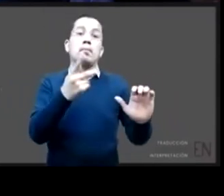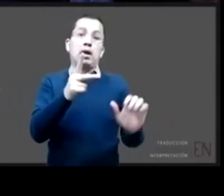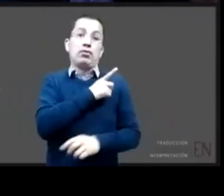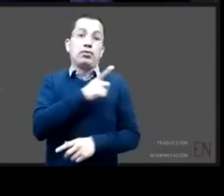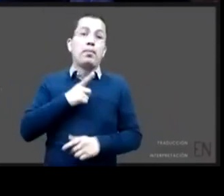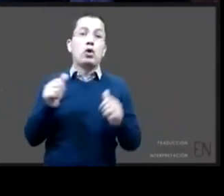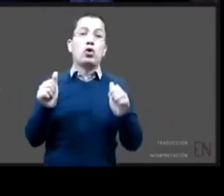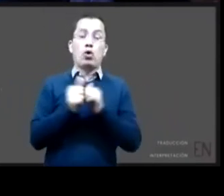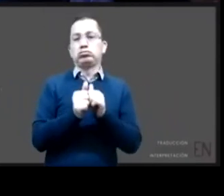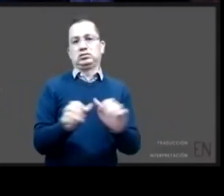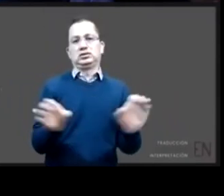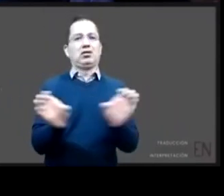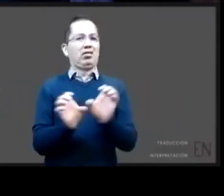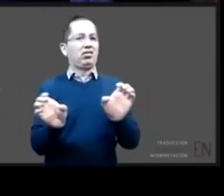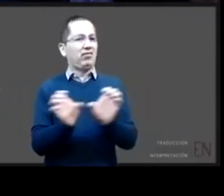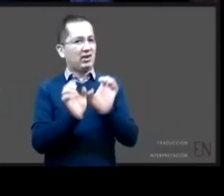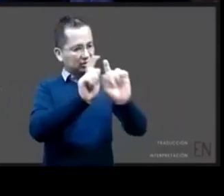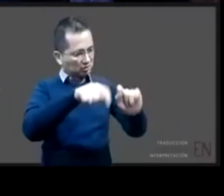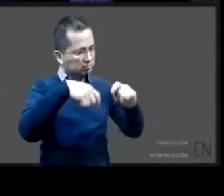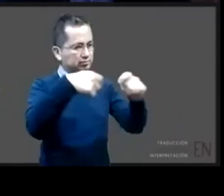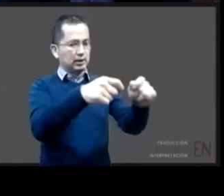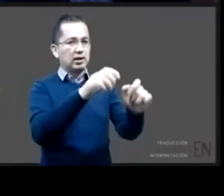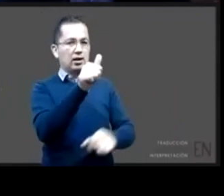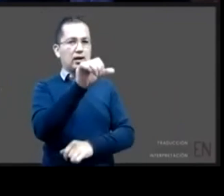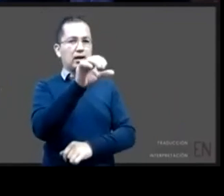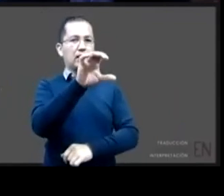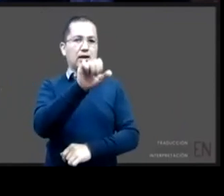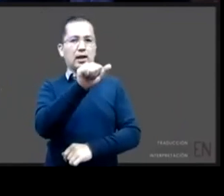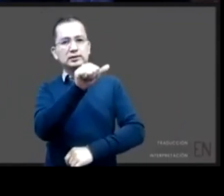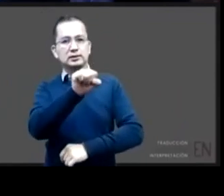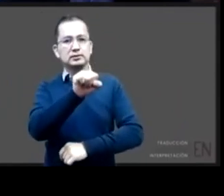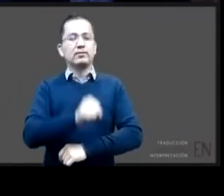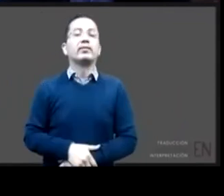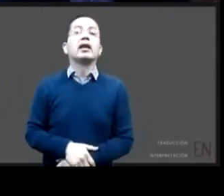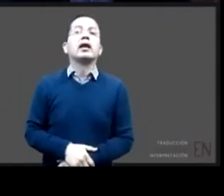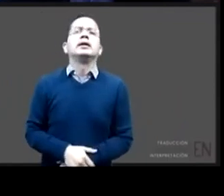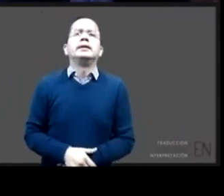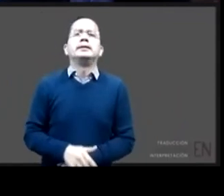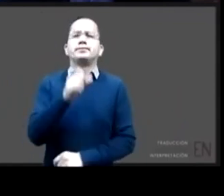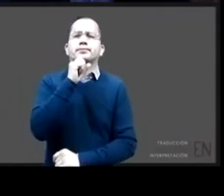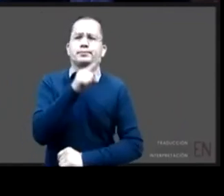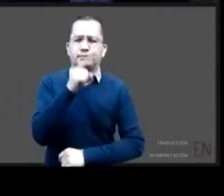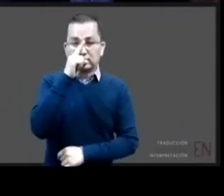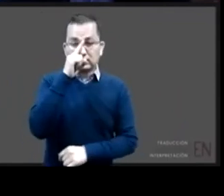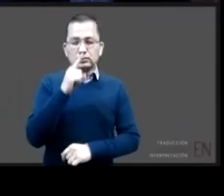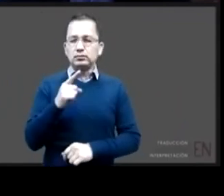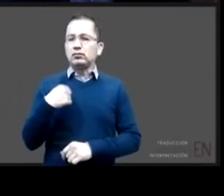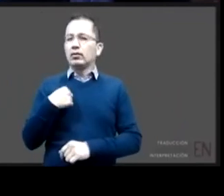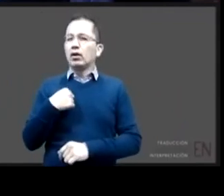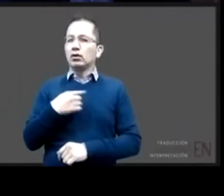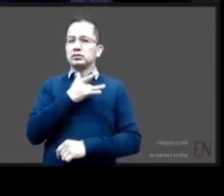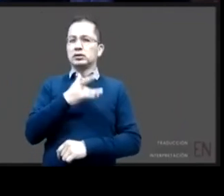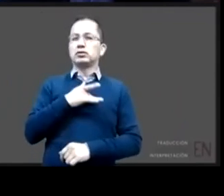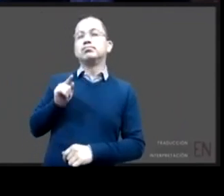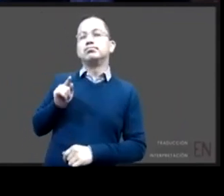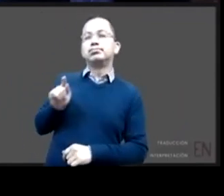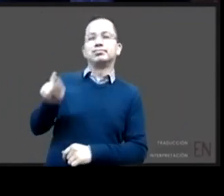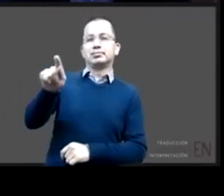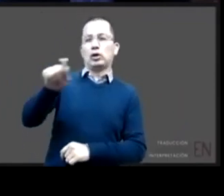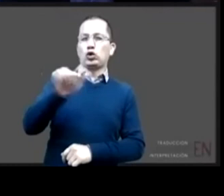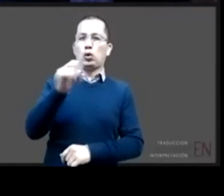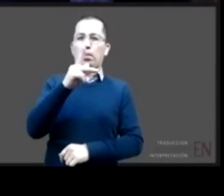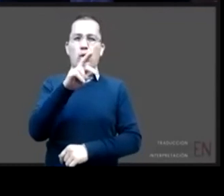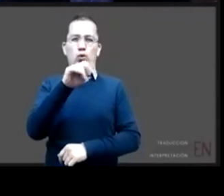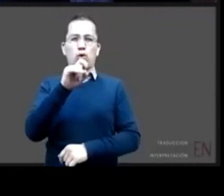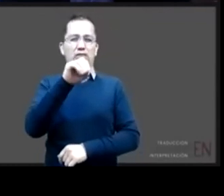y por otro lado que estoy seguro que todas las compañeras y compañeros procuradores también lo están asumiendo es no dejar